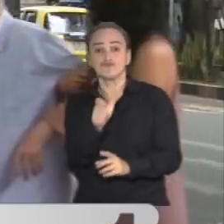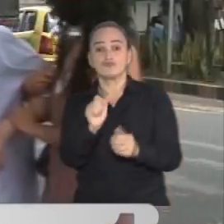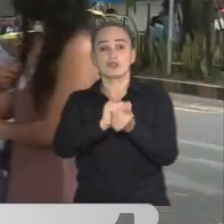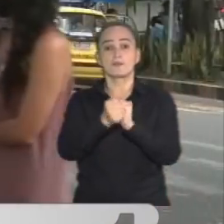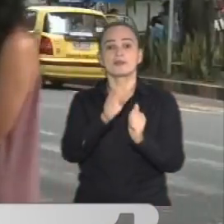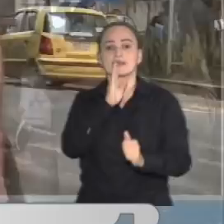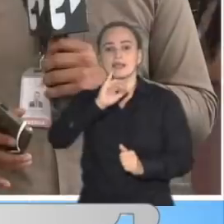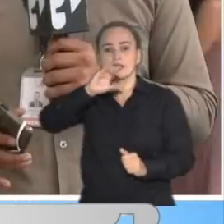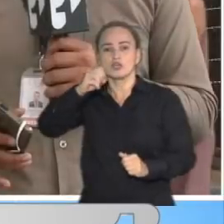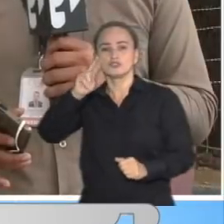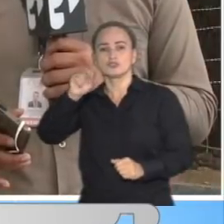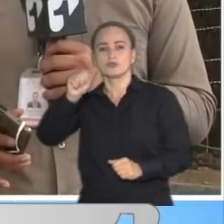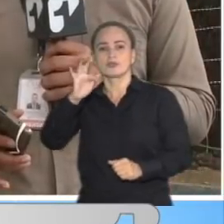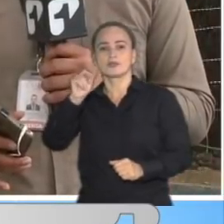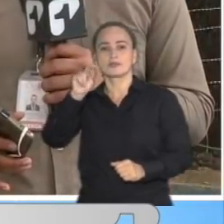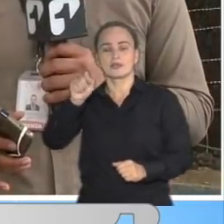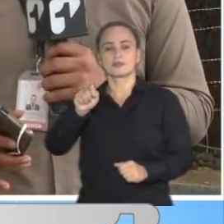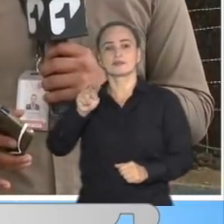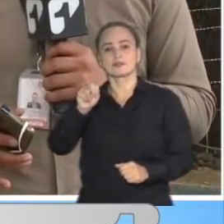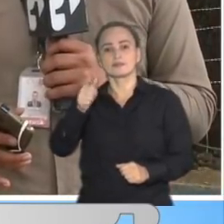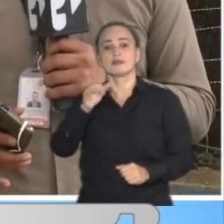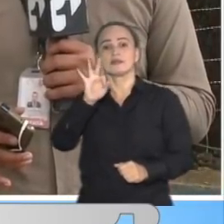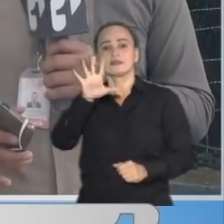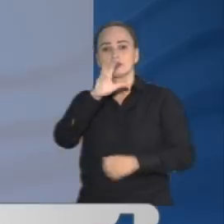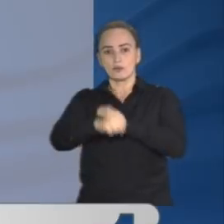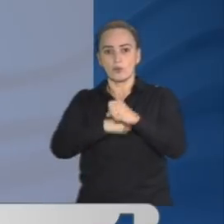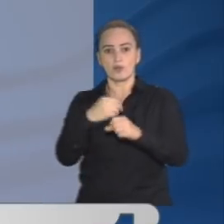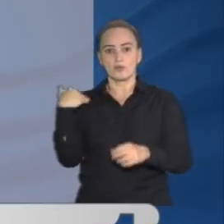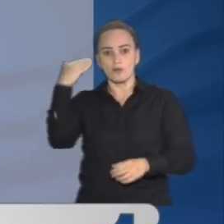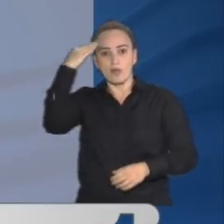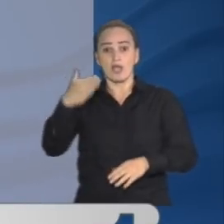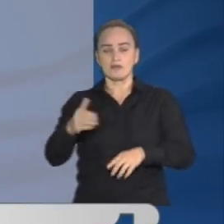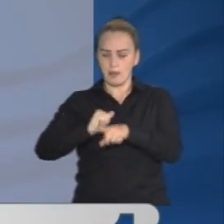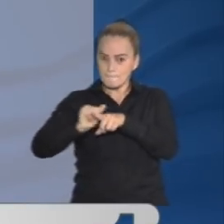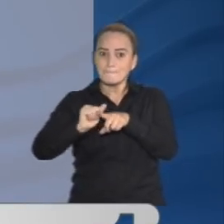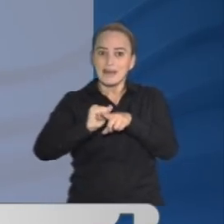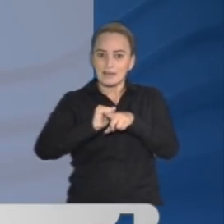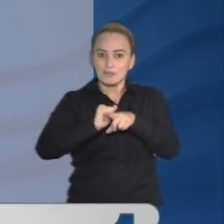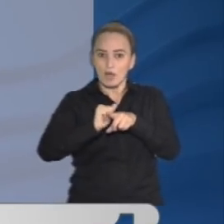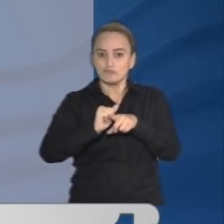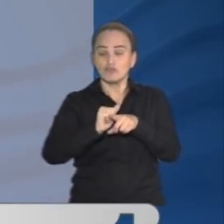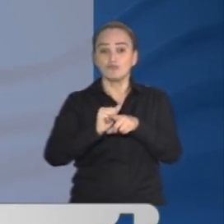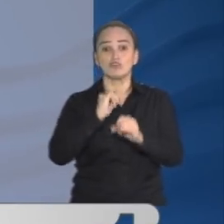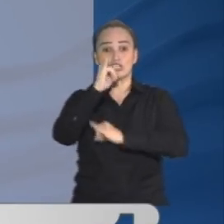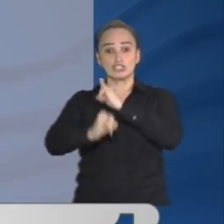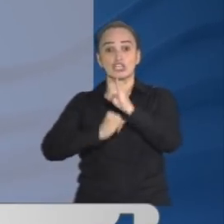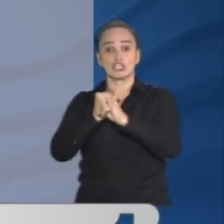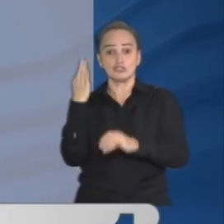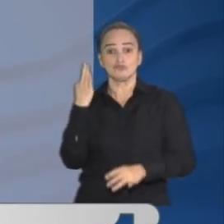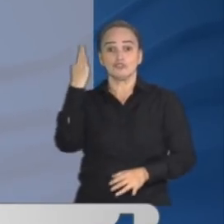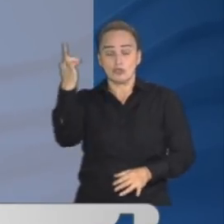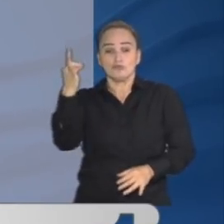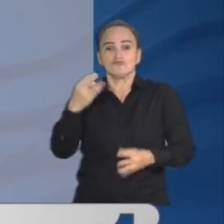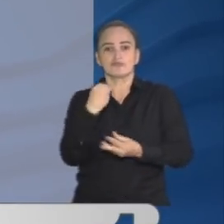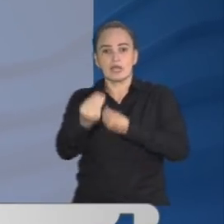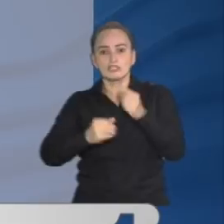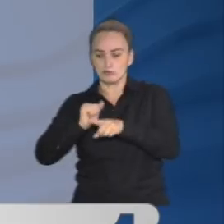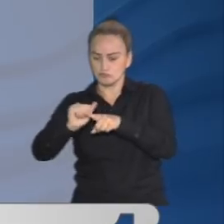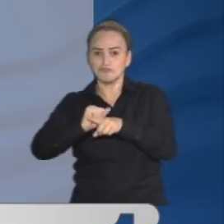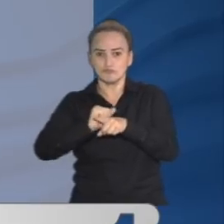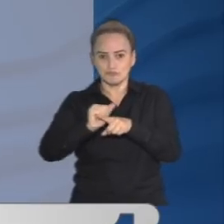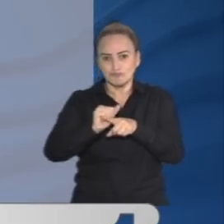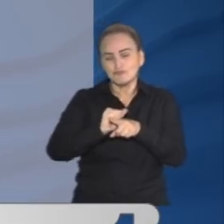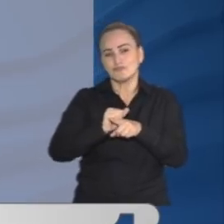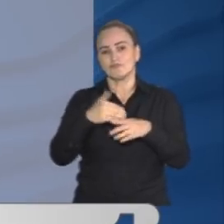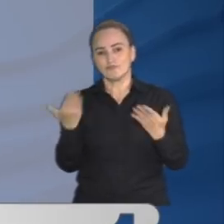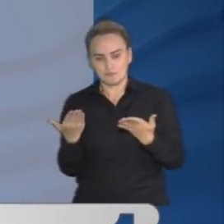Se trata de Jonathan Quesada, de 35 años. Él se preparaba para una competencia internacional y realizaba su entrenamiento